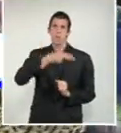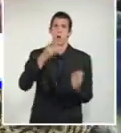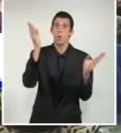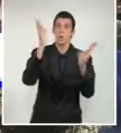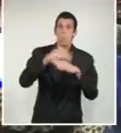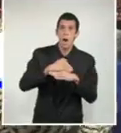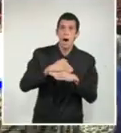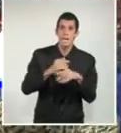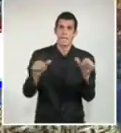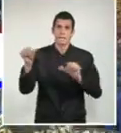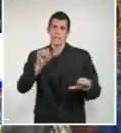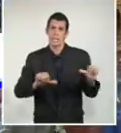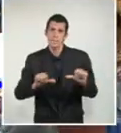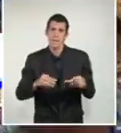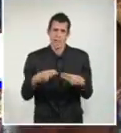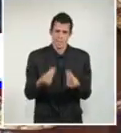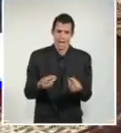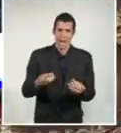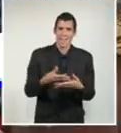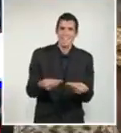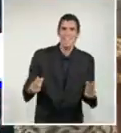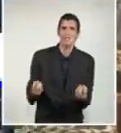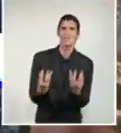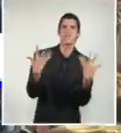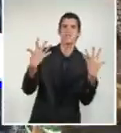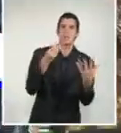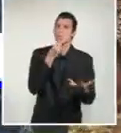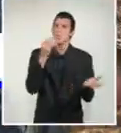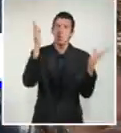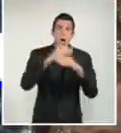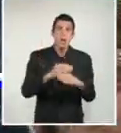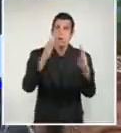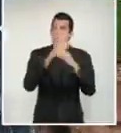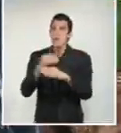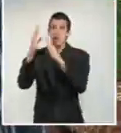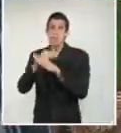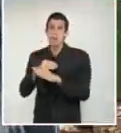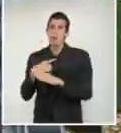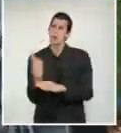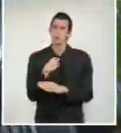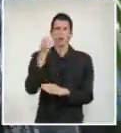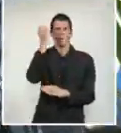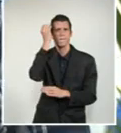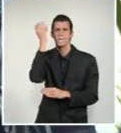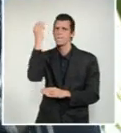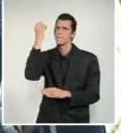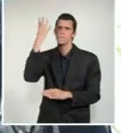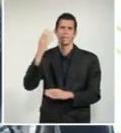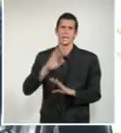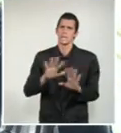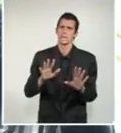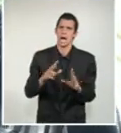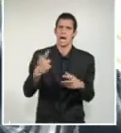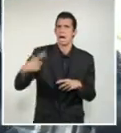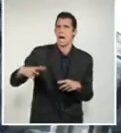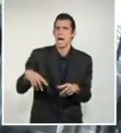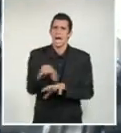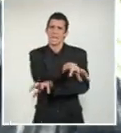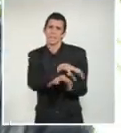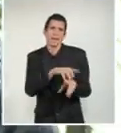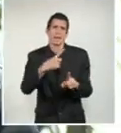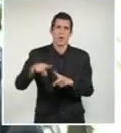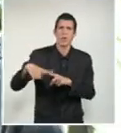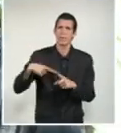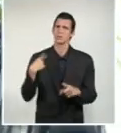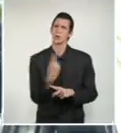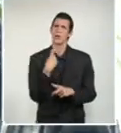vamos a hacerlo con los biológicos. Si no hay fertilizantes químicos, lo vamos a hacer con materia orgánica. Lo que sí